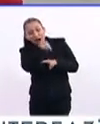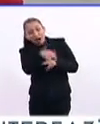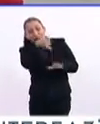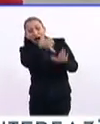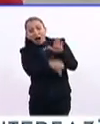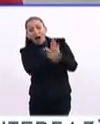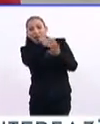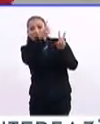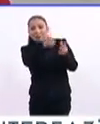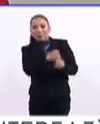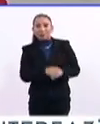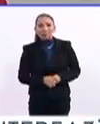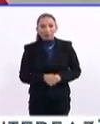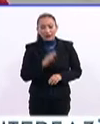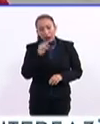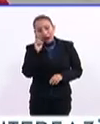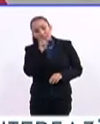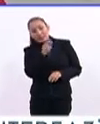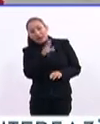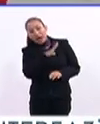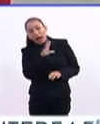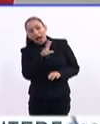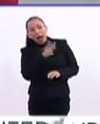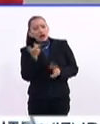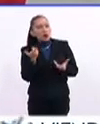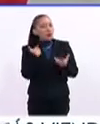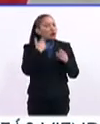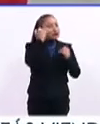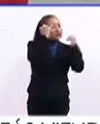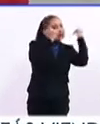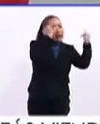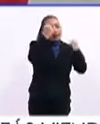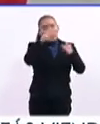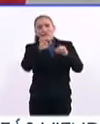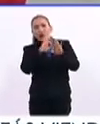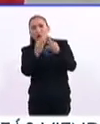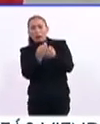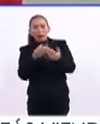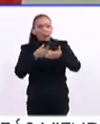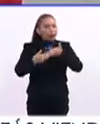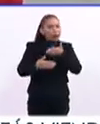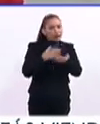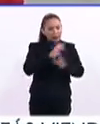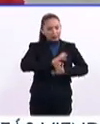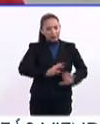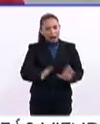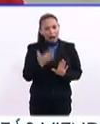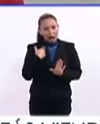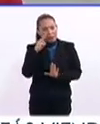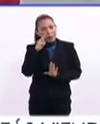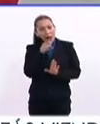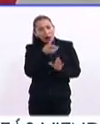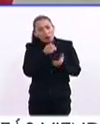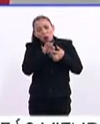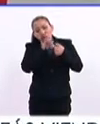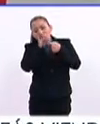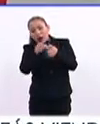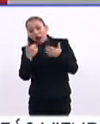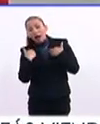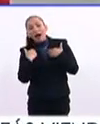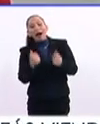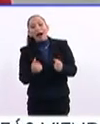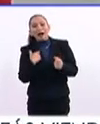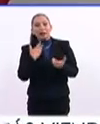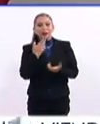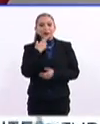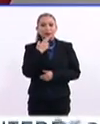profundidades del tema, allá donde se encuentran las corrientes de los fenómenos modernos y donde yace la brújula que nos ayudará a entenderlos